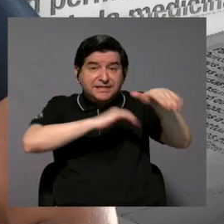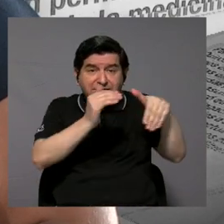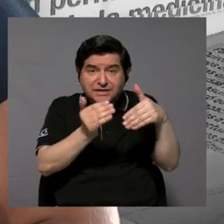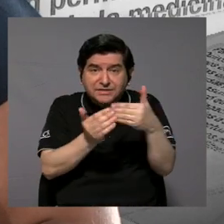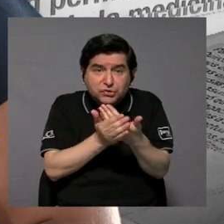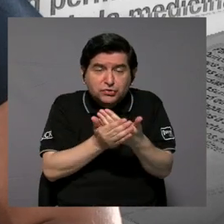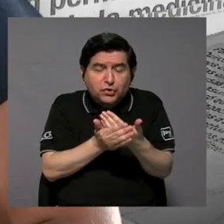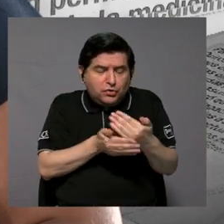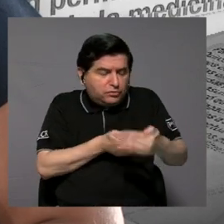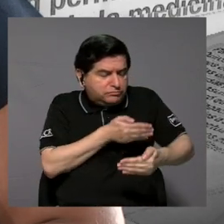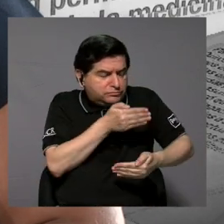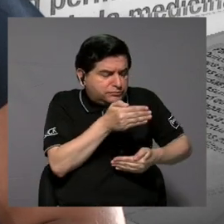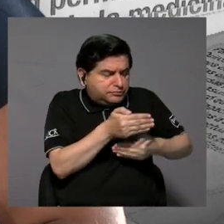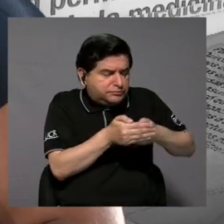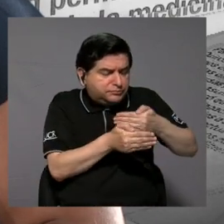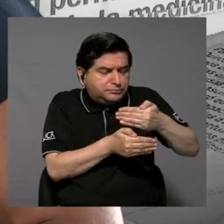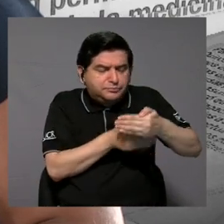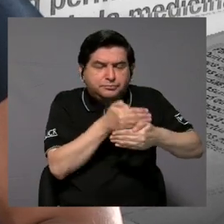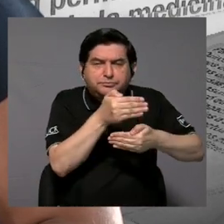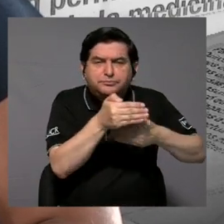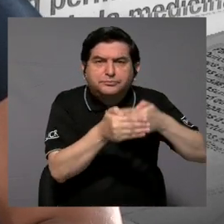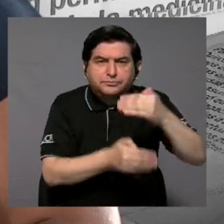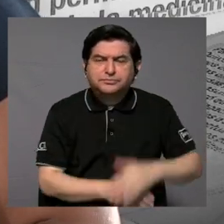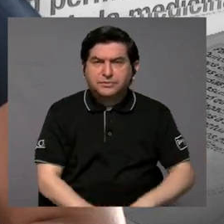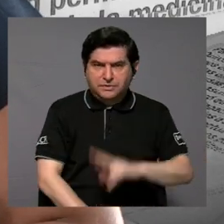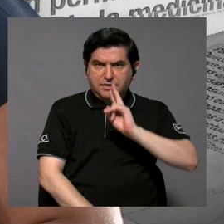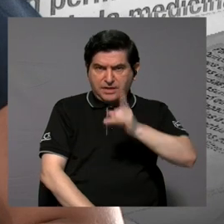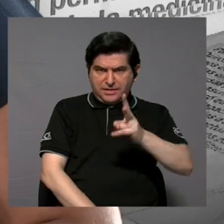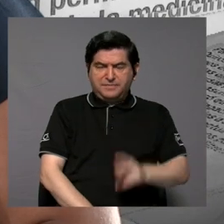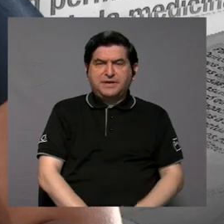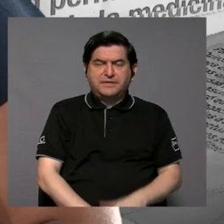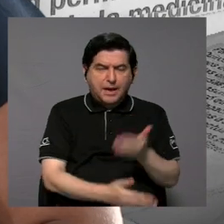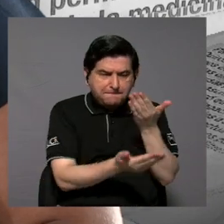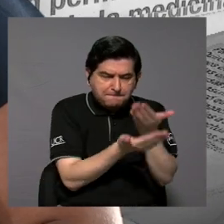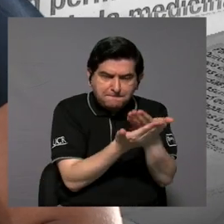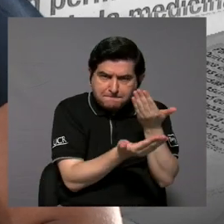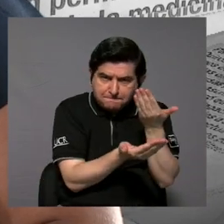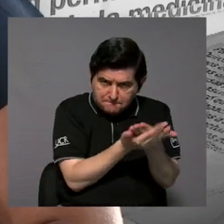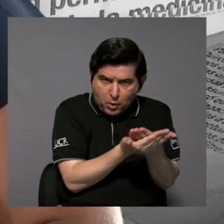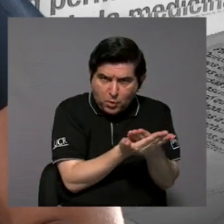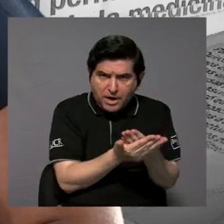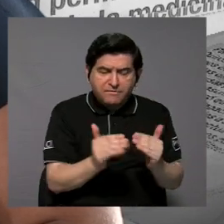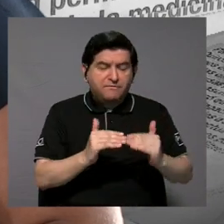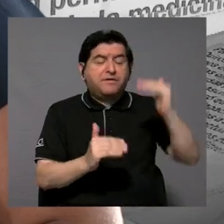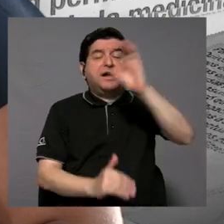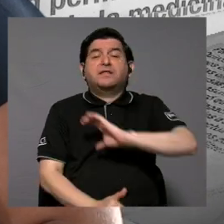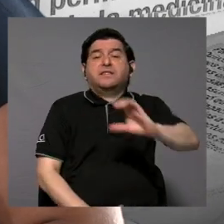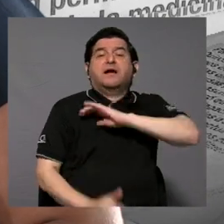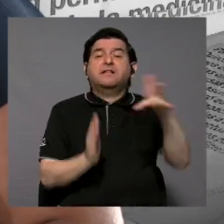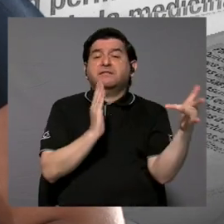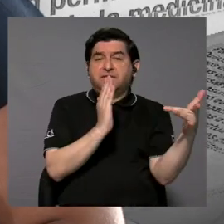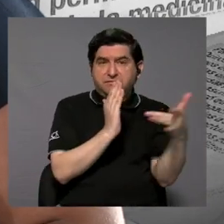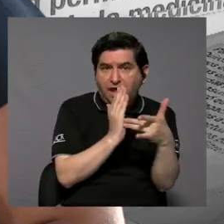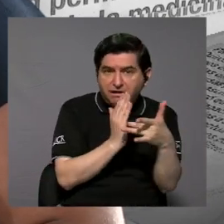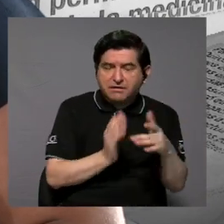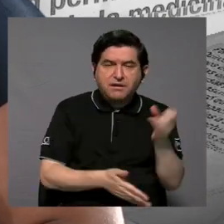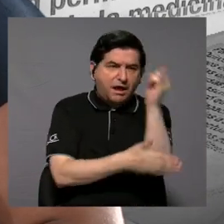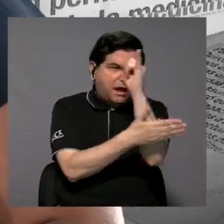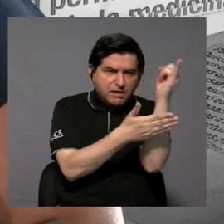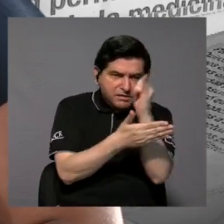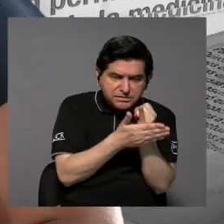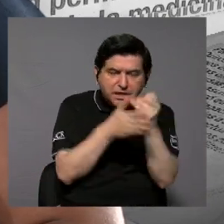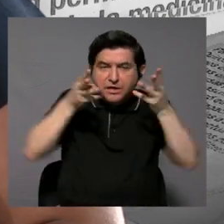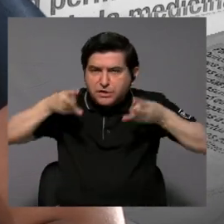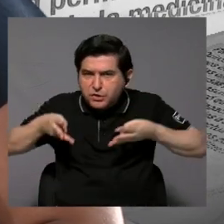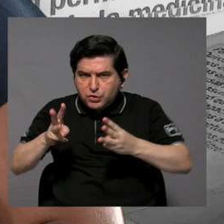un proceso, un procedimiento que realmente tenga evidencias de alta calidad técnica, bajo el diseño y